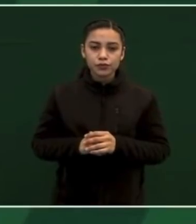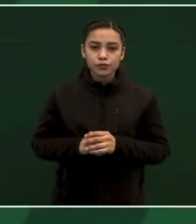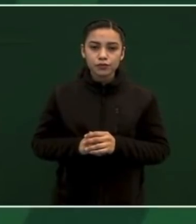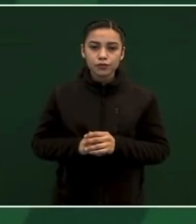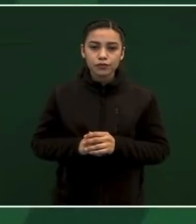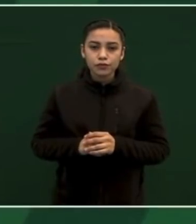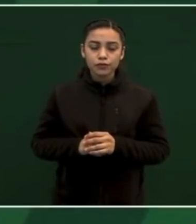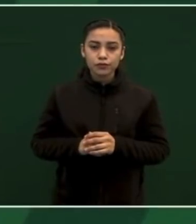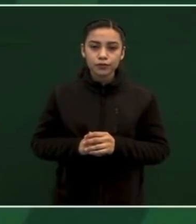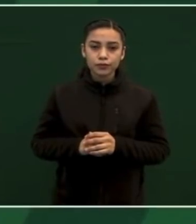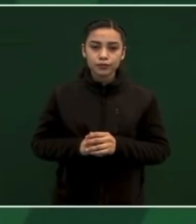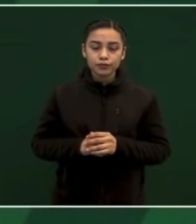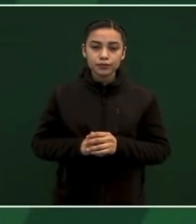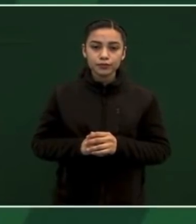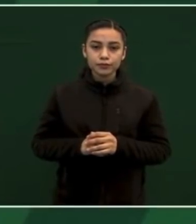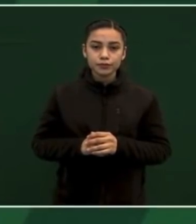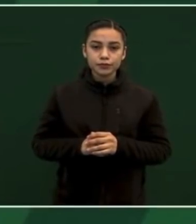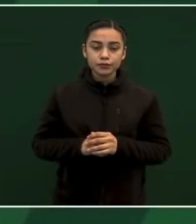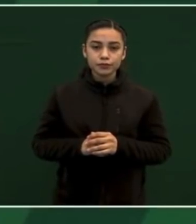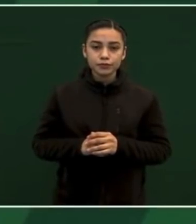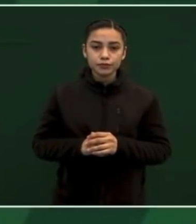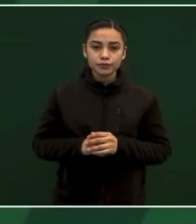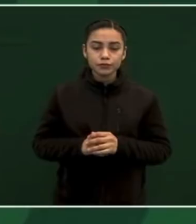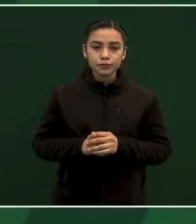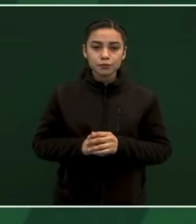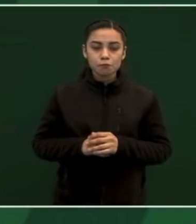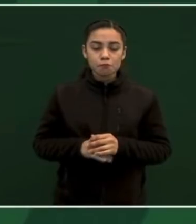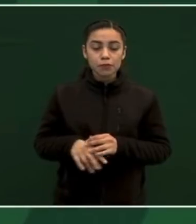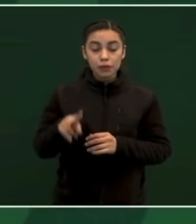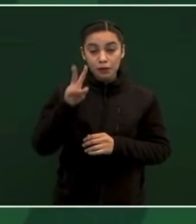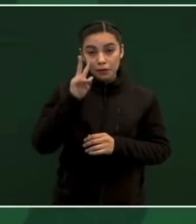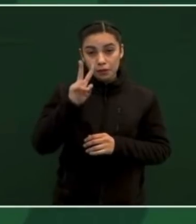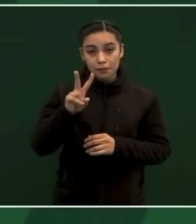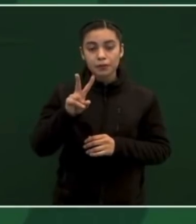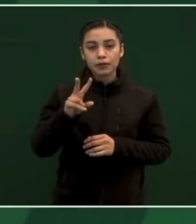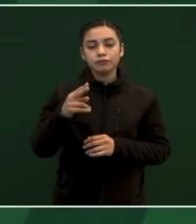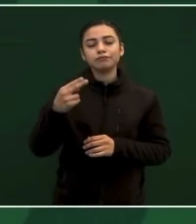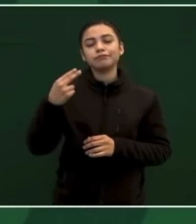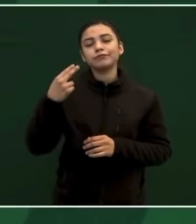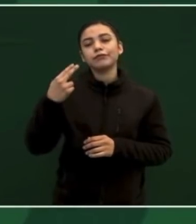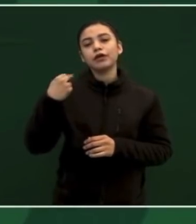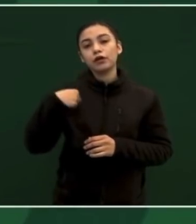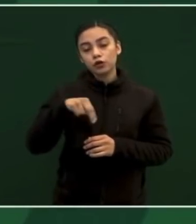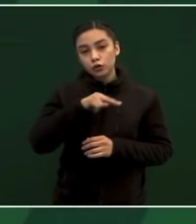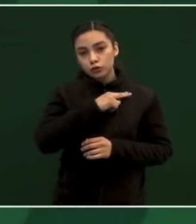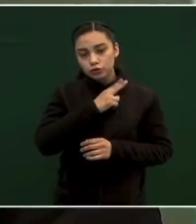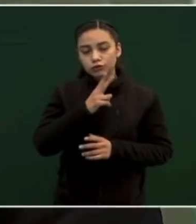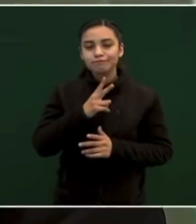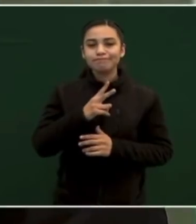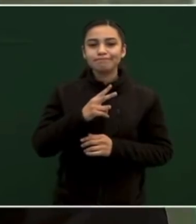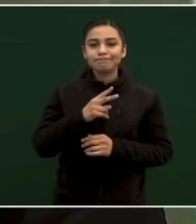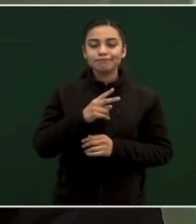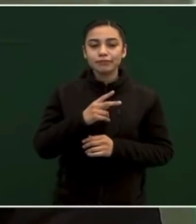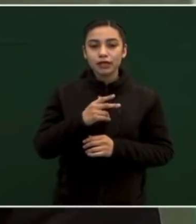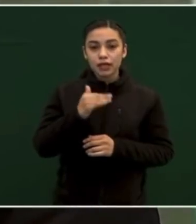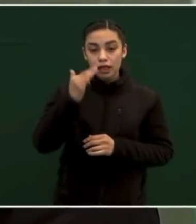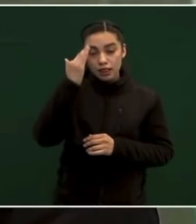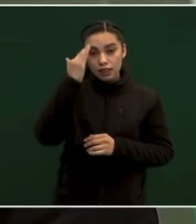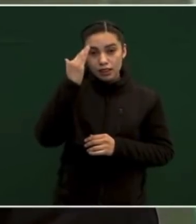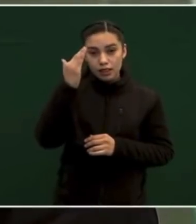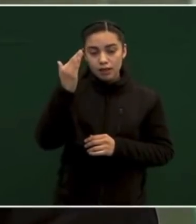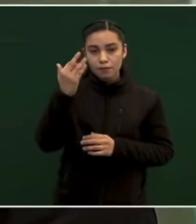vamos dándonos tiempo. Por eso, nos